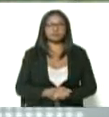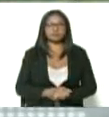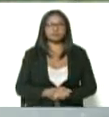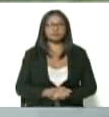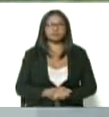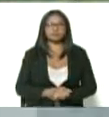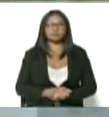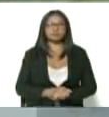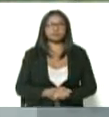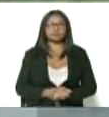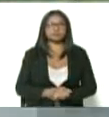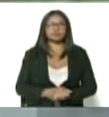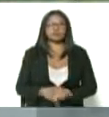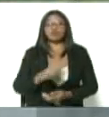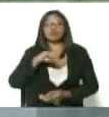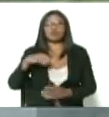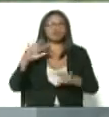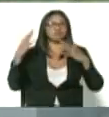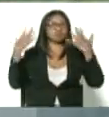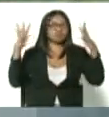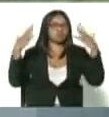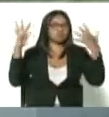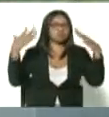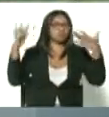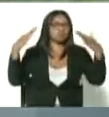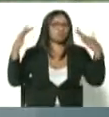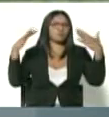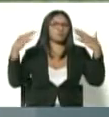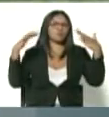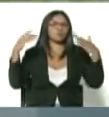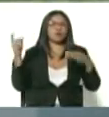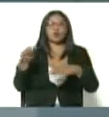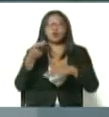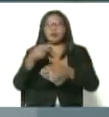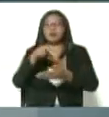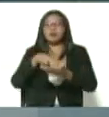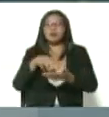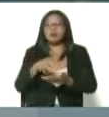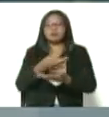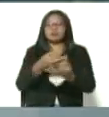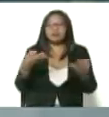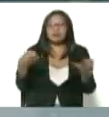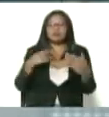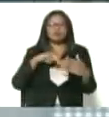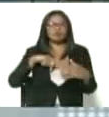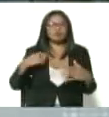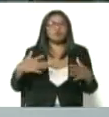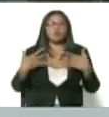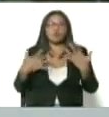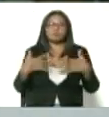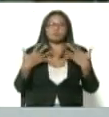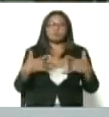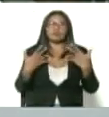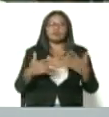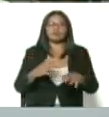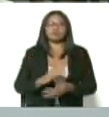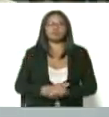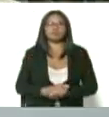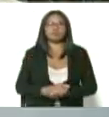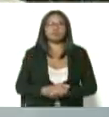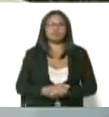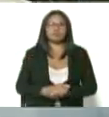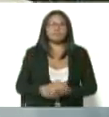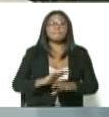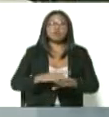Así es, te damos un aplauso, gobernador. Estamos muy contentos porque, como